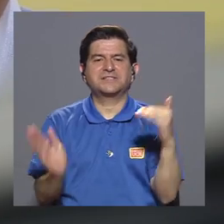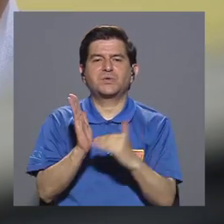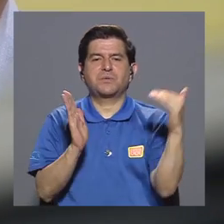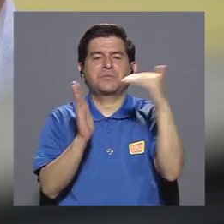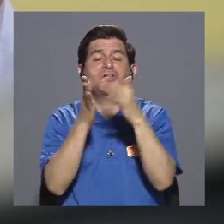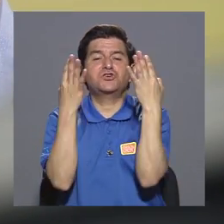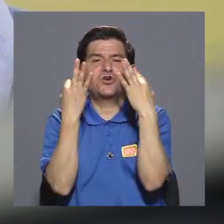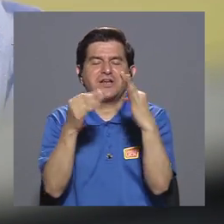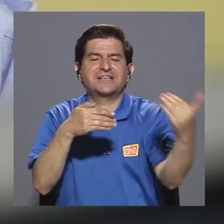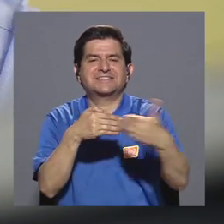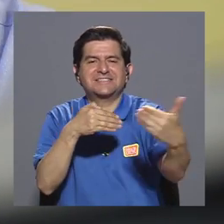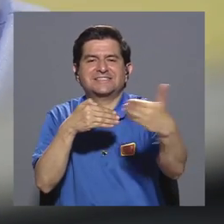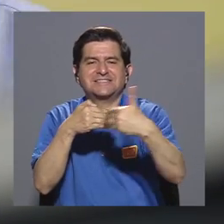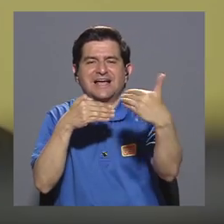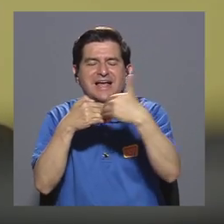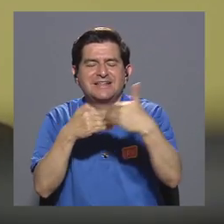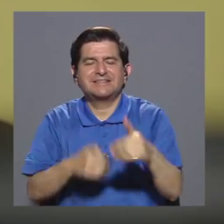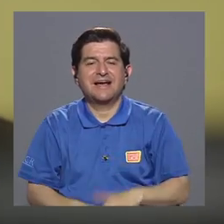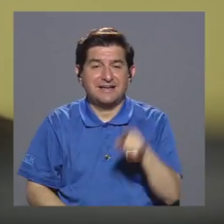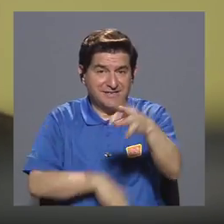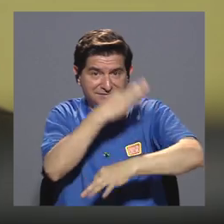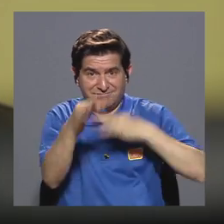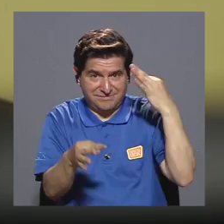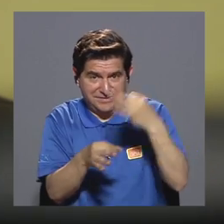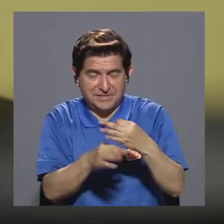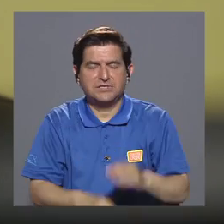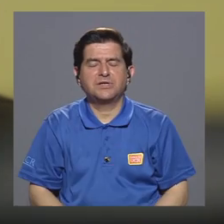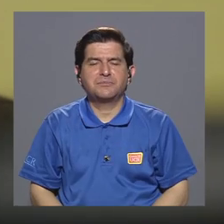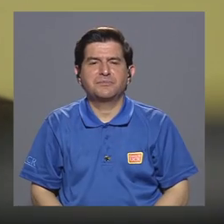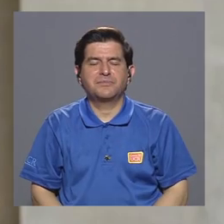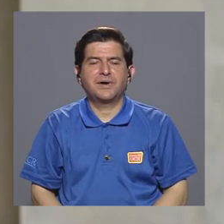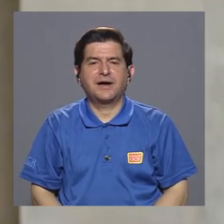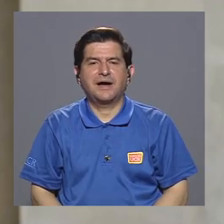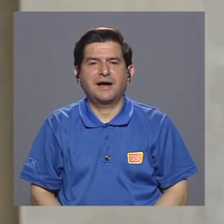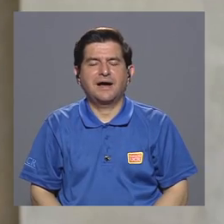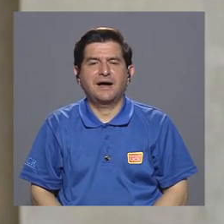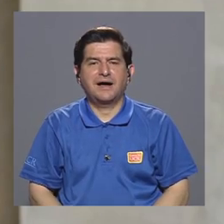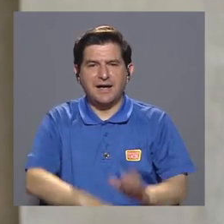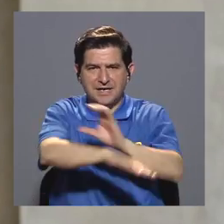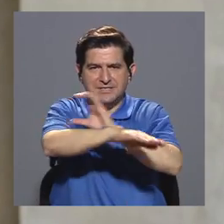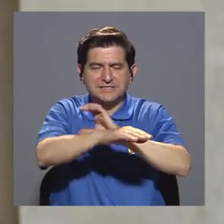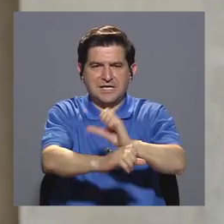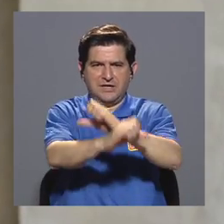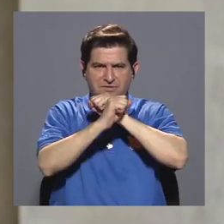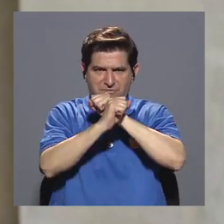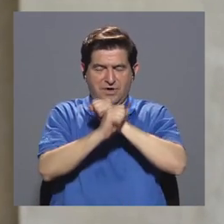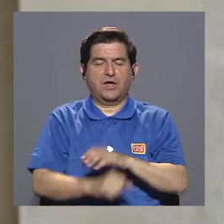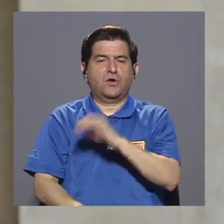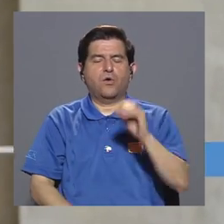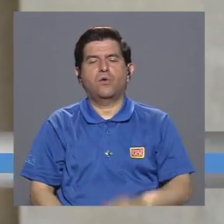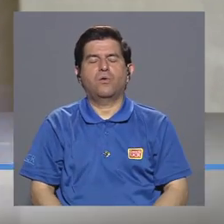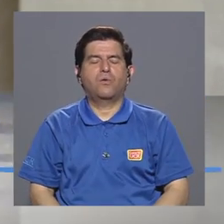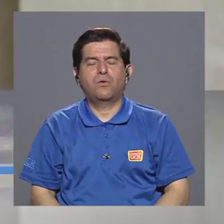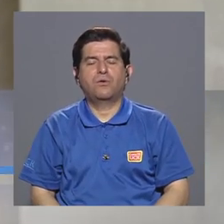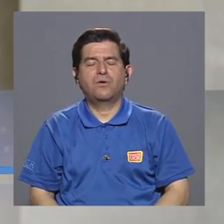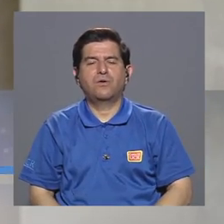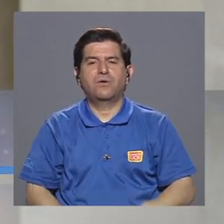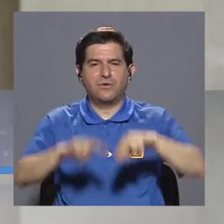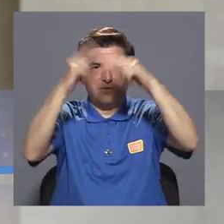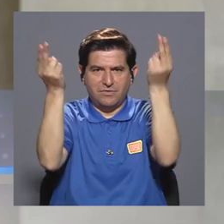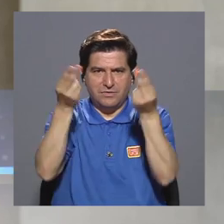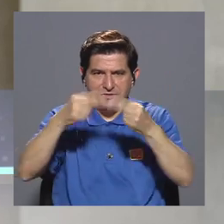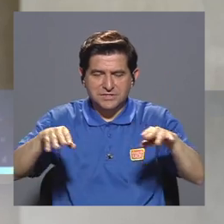millones de intentos de ataques informáticos. La ciberseguridad, que también es conocida como seguridad informática,